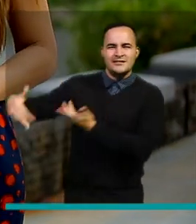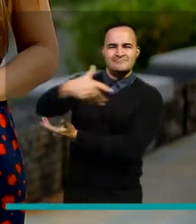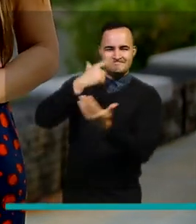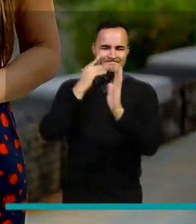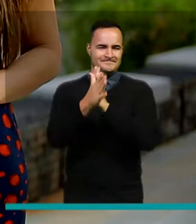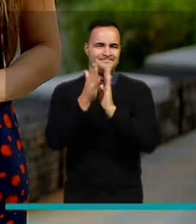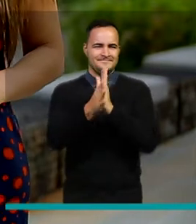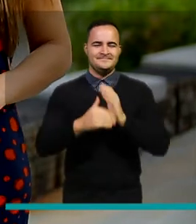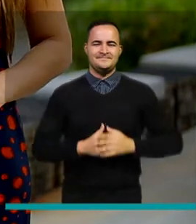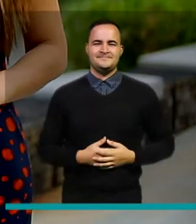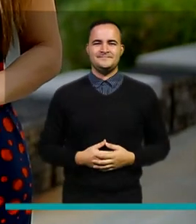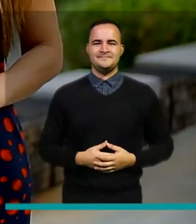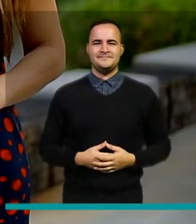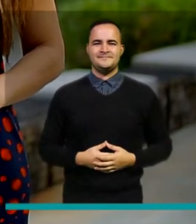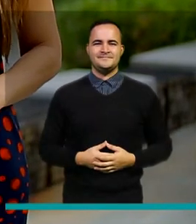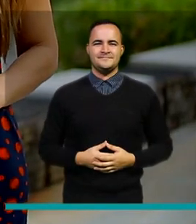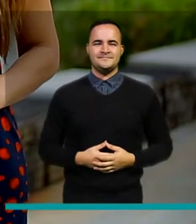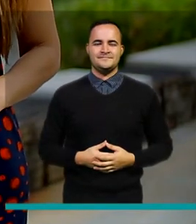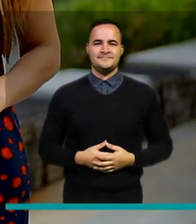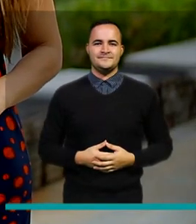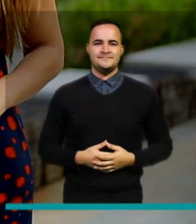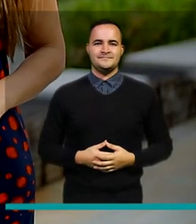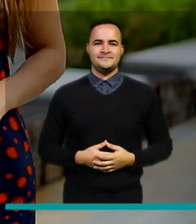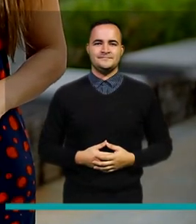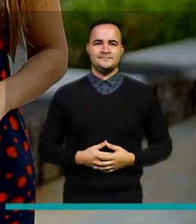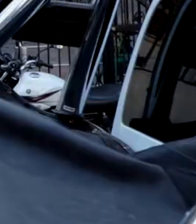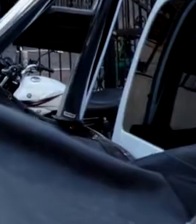tiempo de que conozcas otros hechos destacados de la semana.